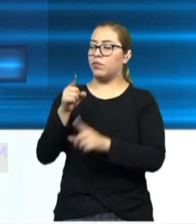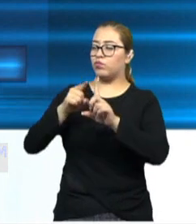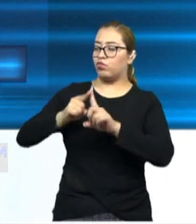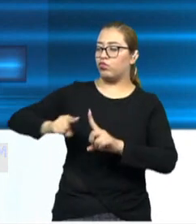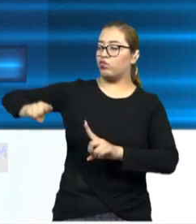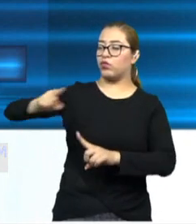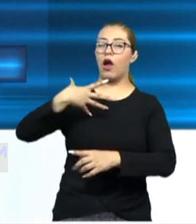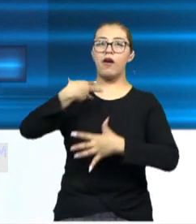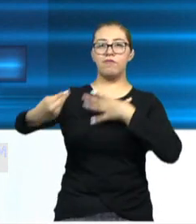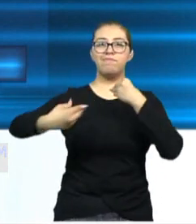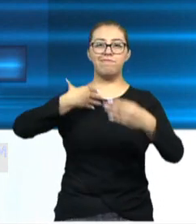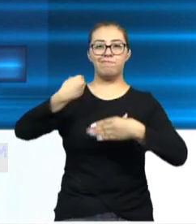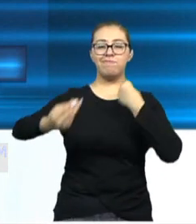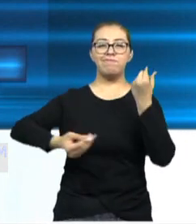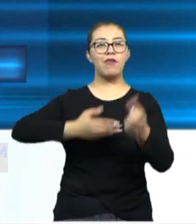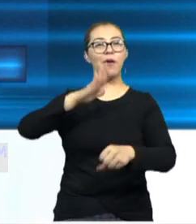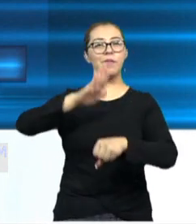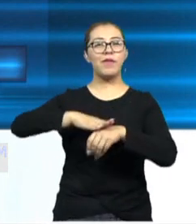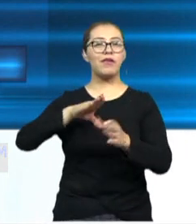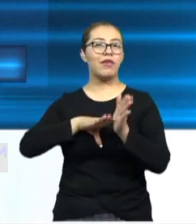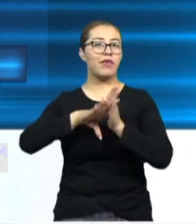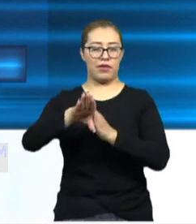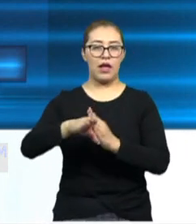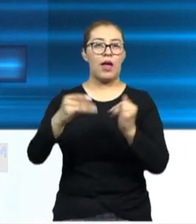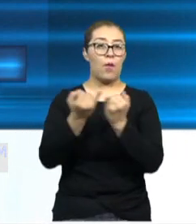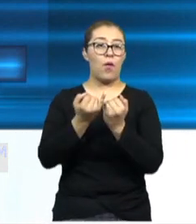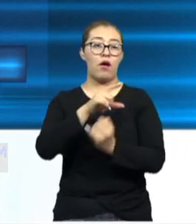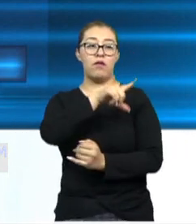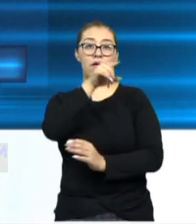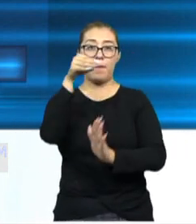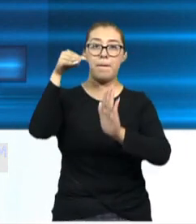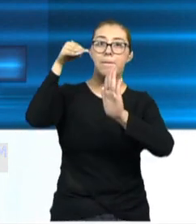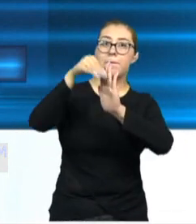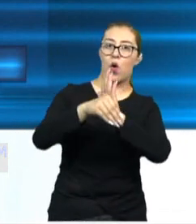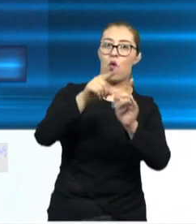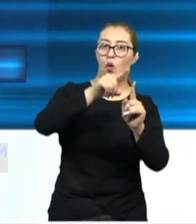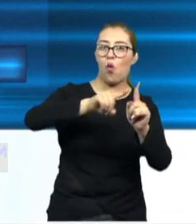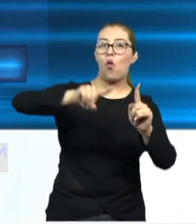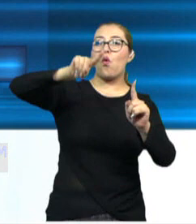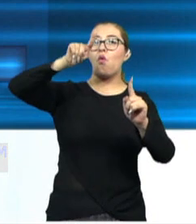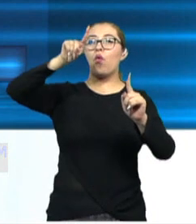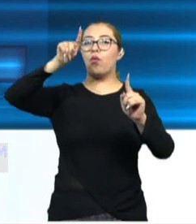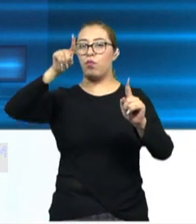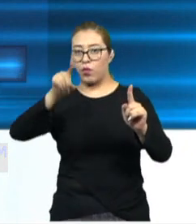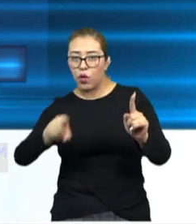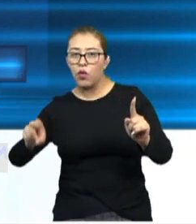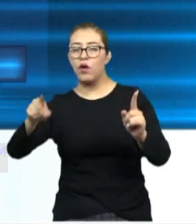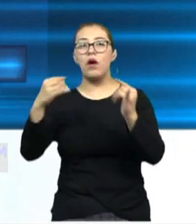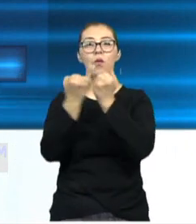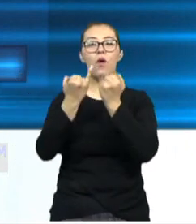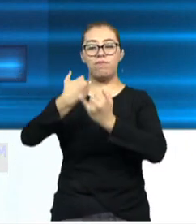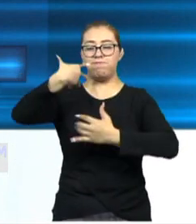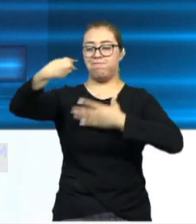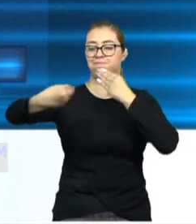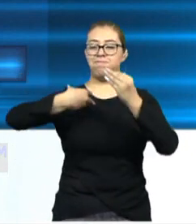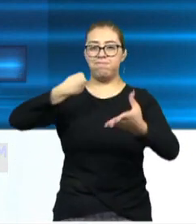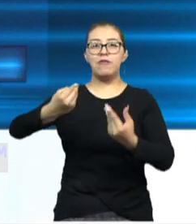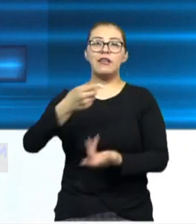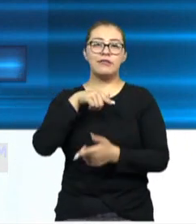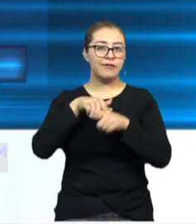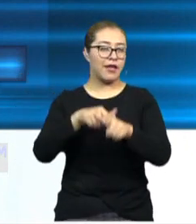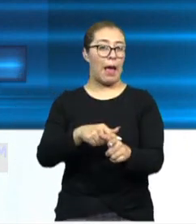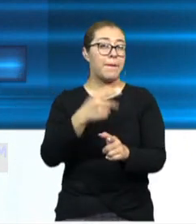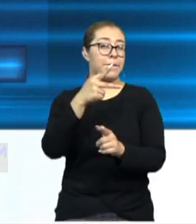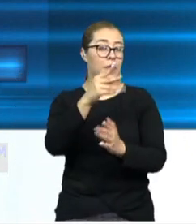transmisión de casos y eventualmente tendremos una caída. Se espera que la transmisión continúe en niveles más